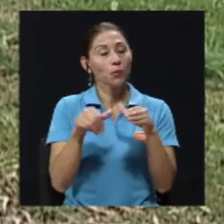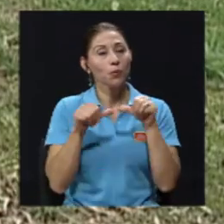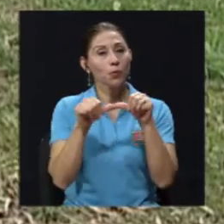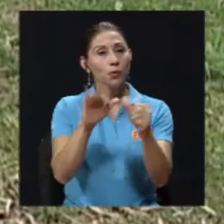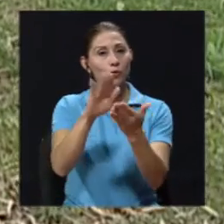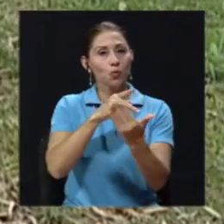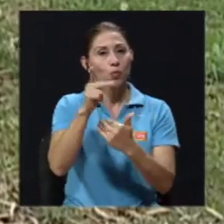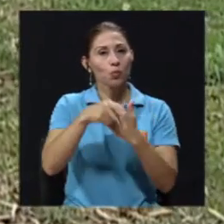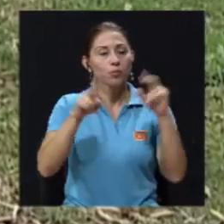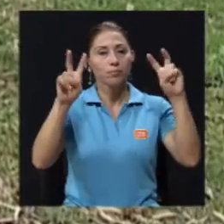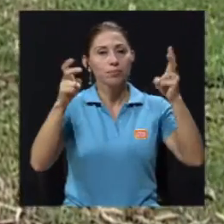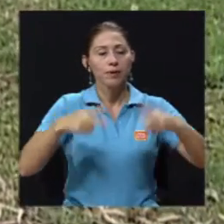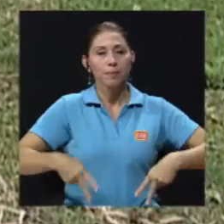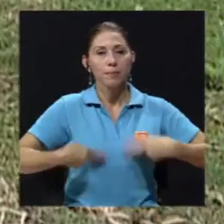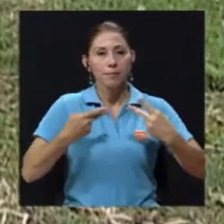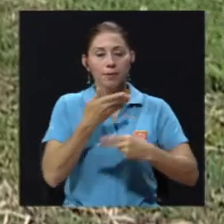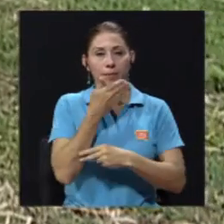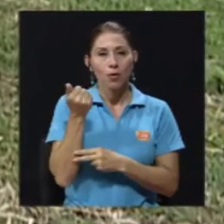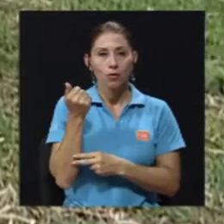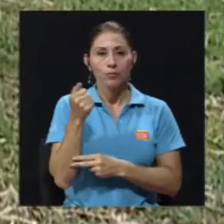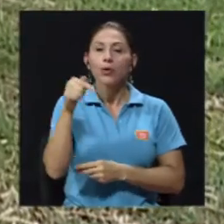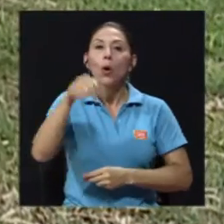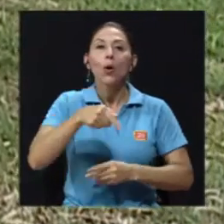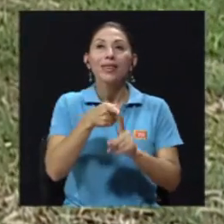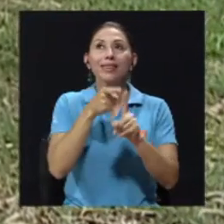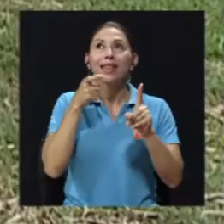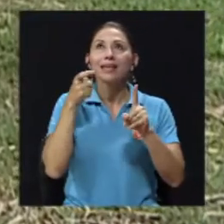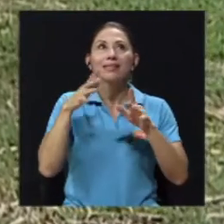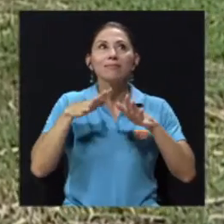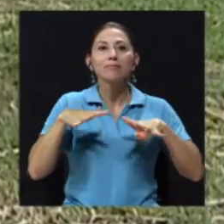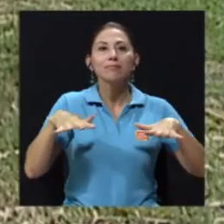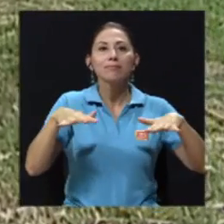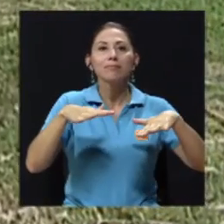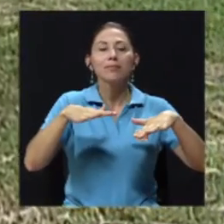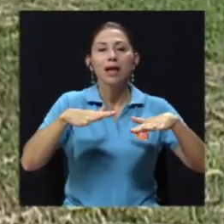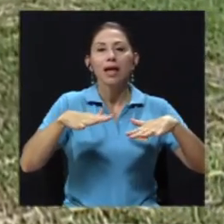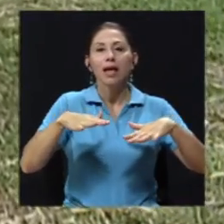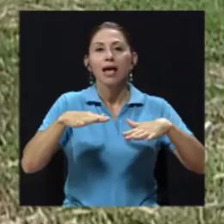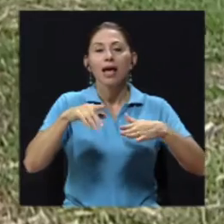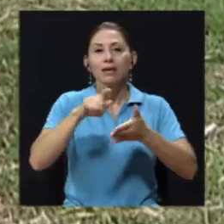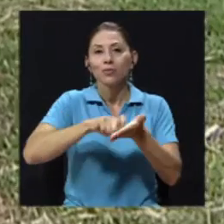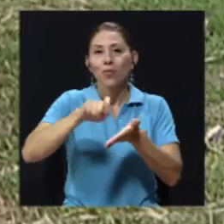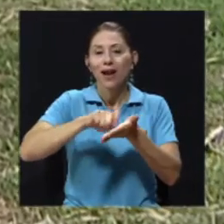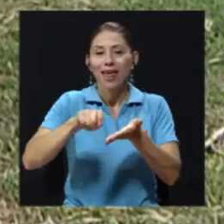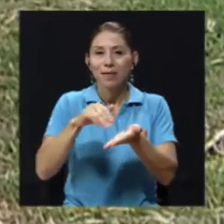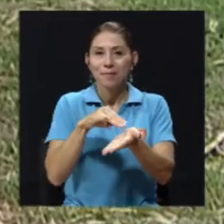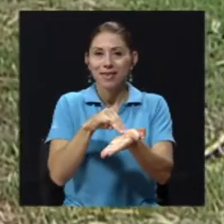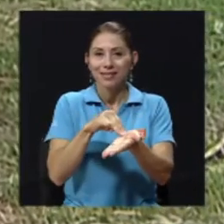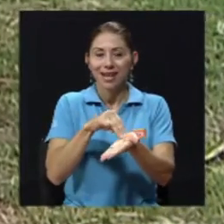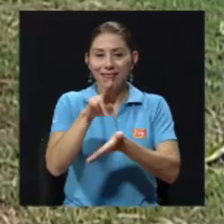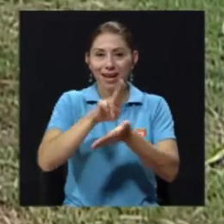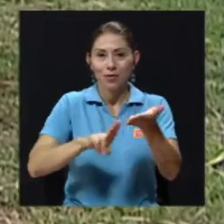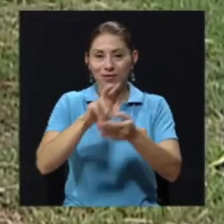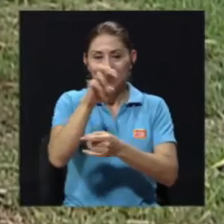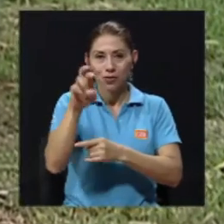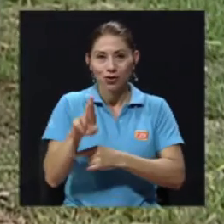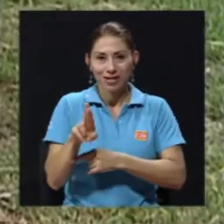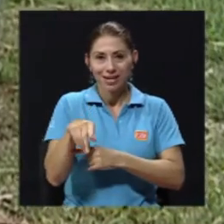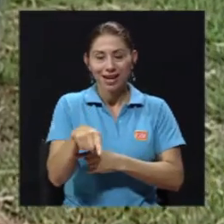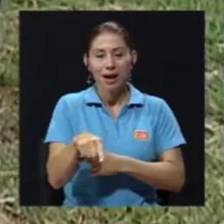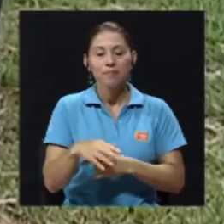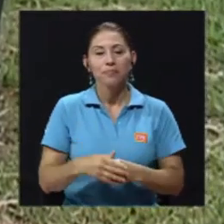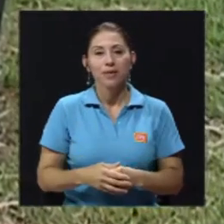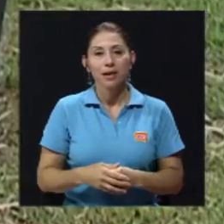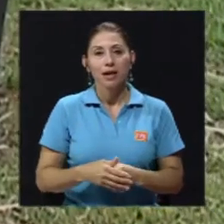Regresamos a su telerevista Vivir Mejor, el día de hoy desde las afueras de la Escuela de Medicina de la Universidad de Costa